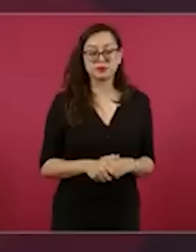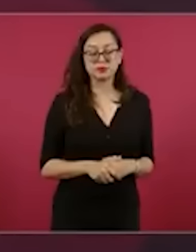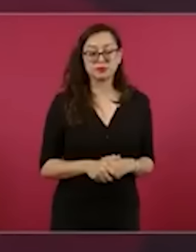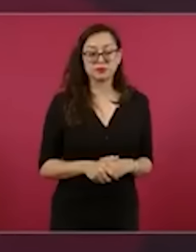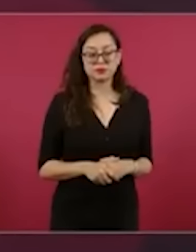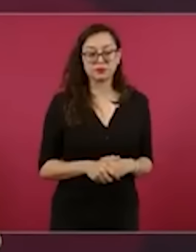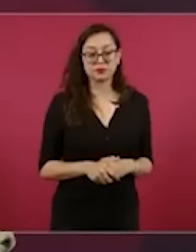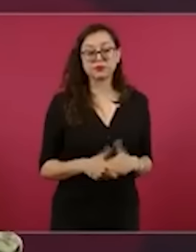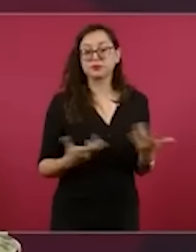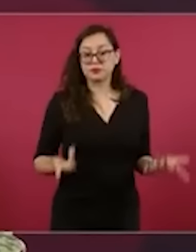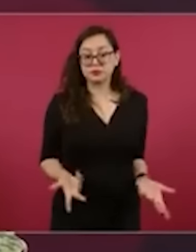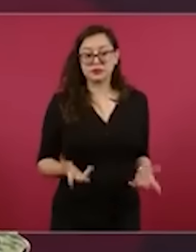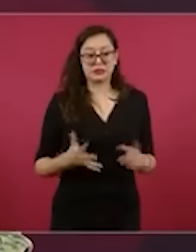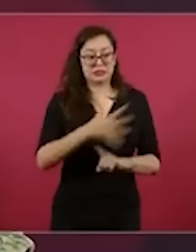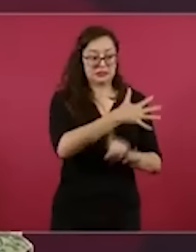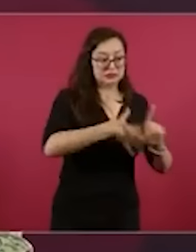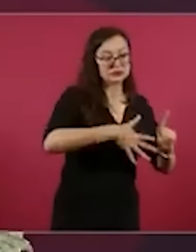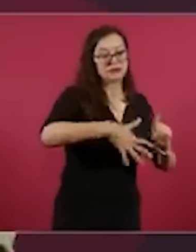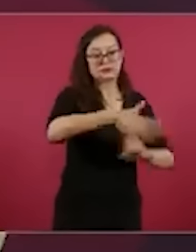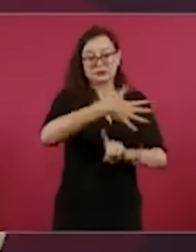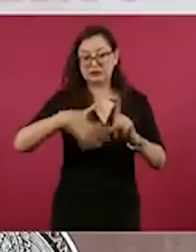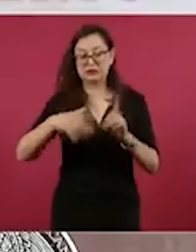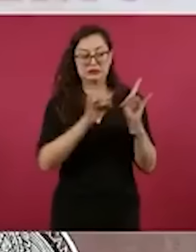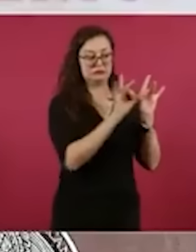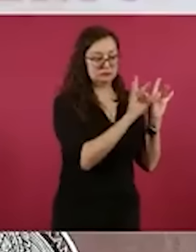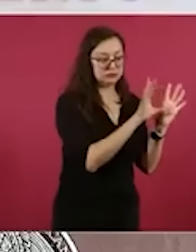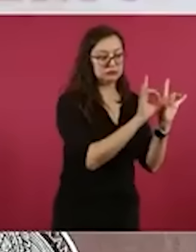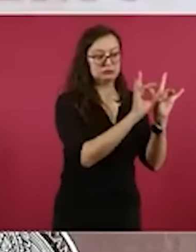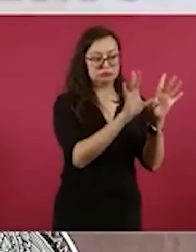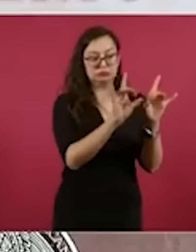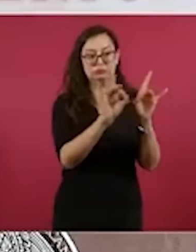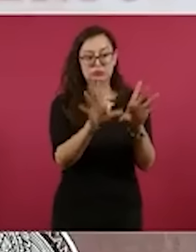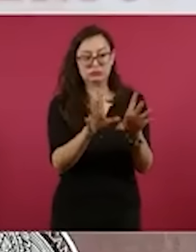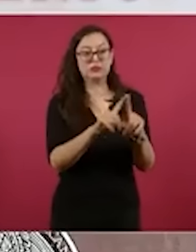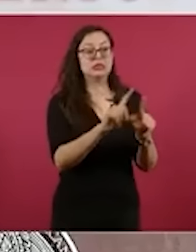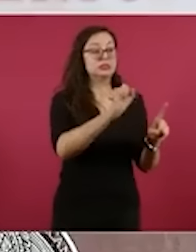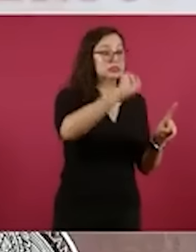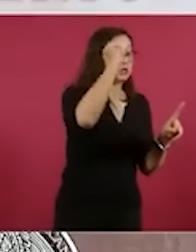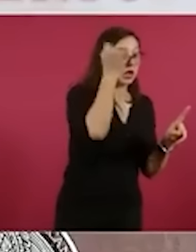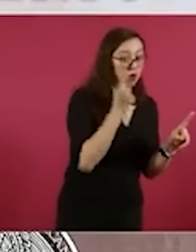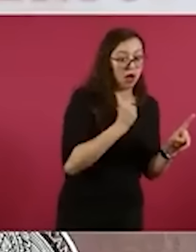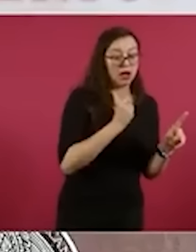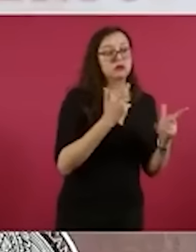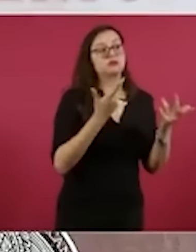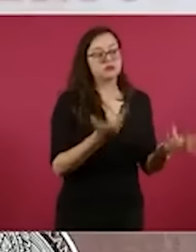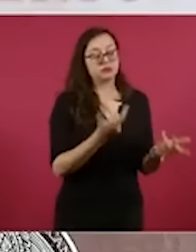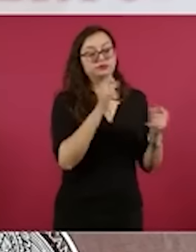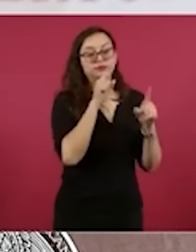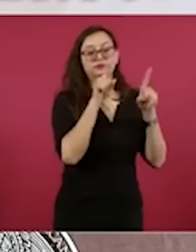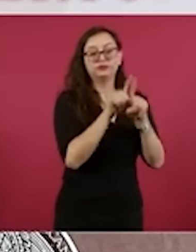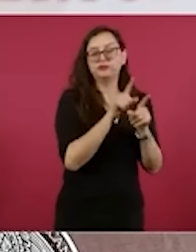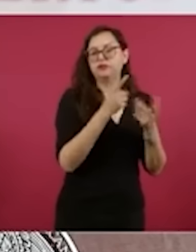atendiendo diversas situaciones, no nada más en Sinaloa, en diferentes partes de la República donde hay afectaciones